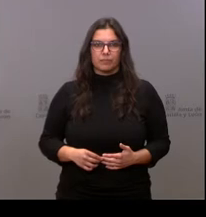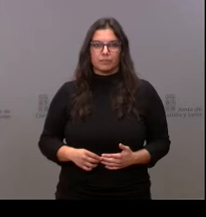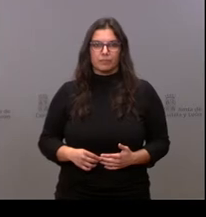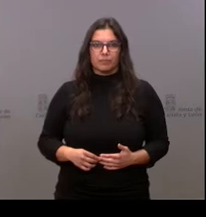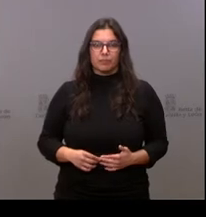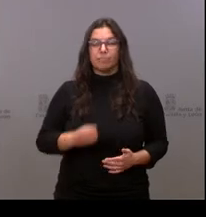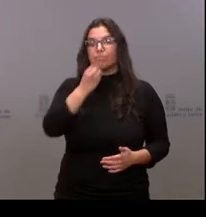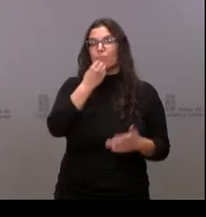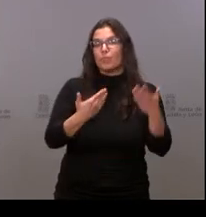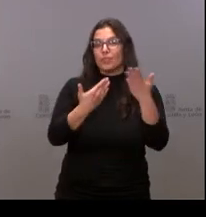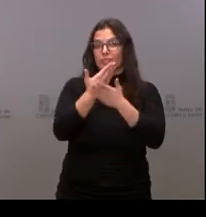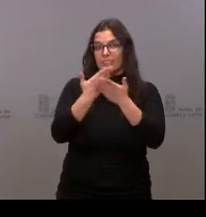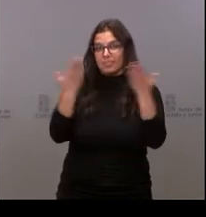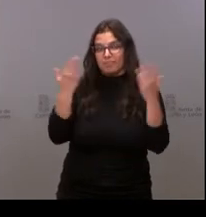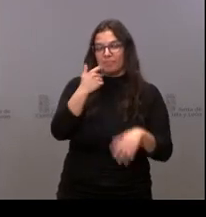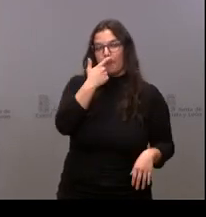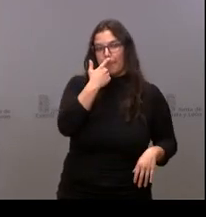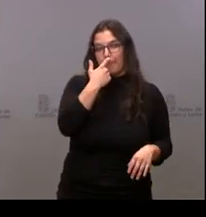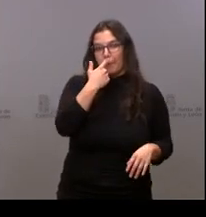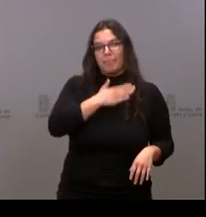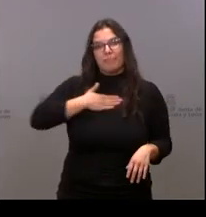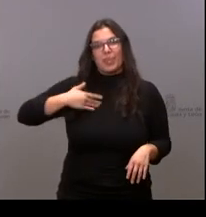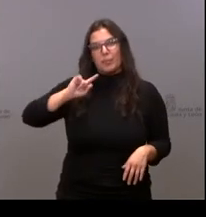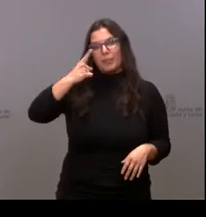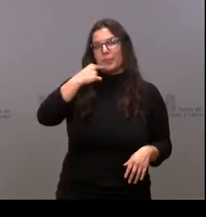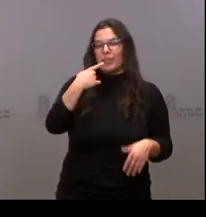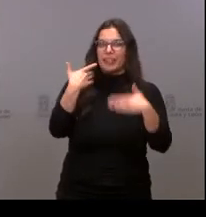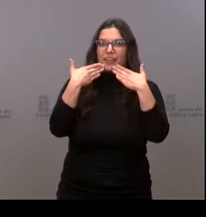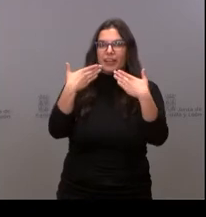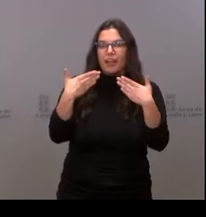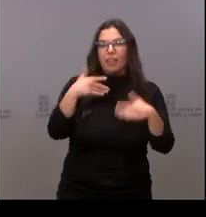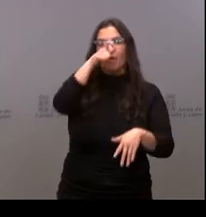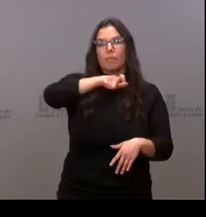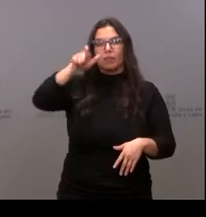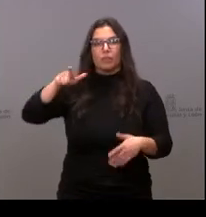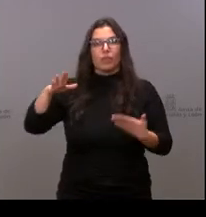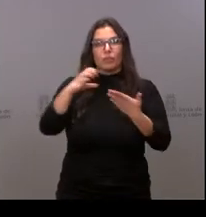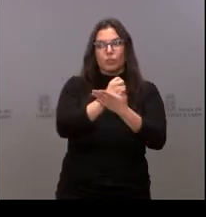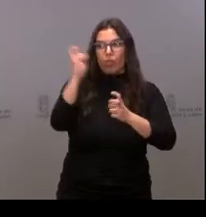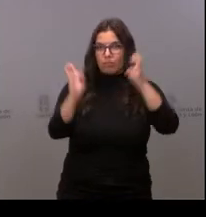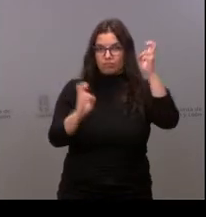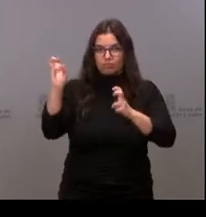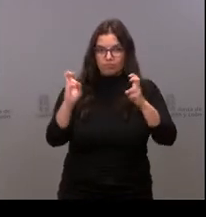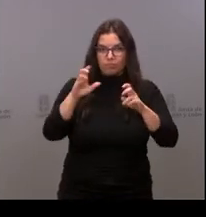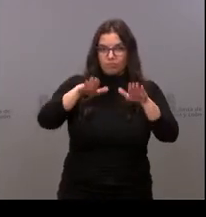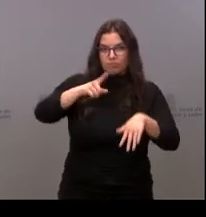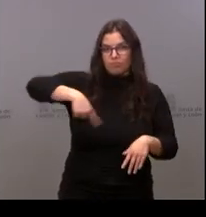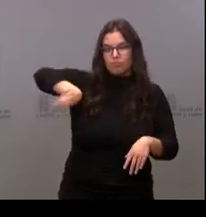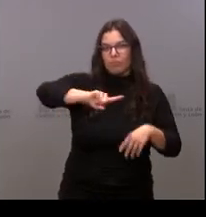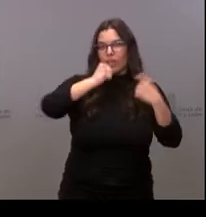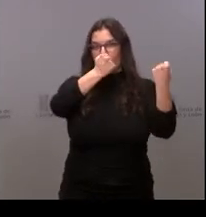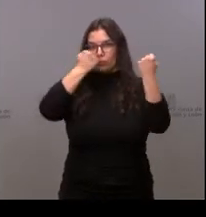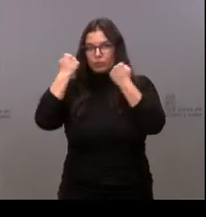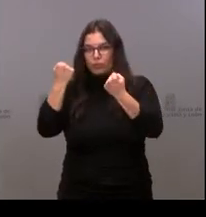Muy buenos días a todos. Quiero empezar agradeciendo a todas las personas que aquí nos acompañan y por las autoridades,